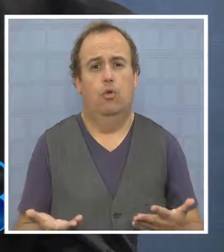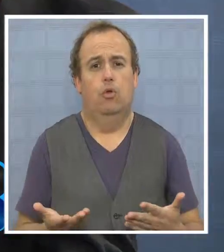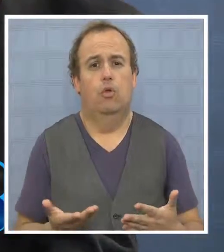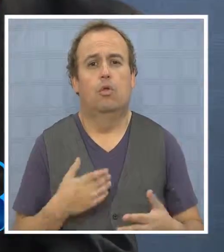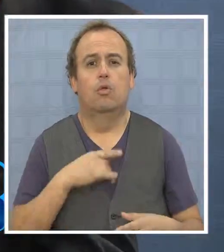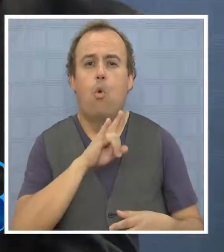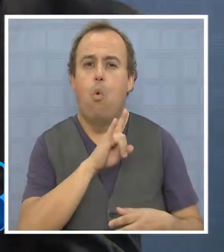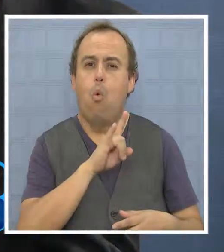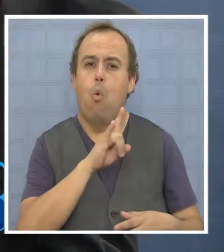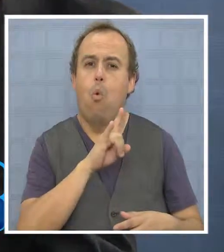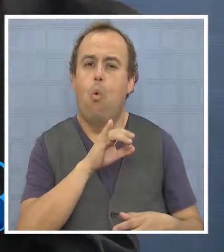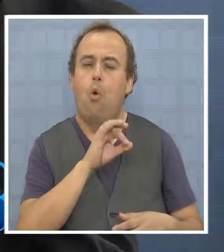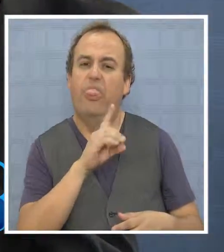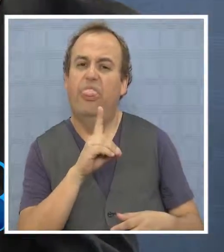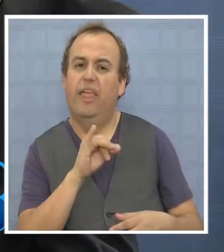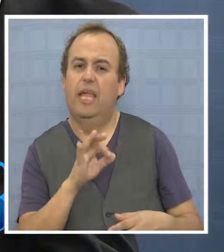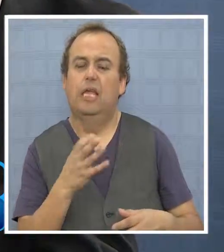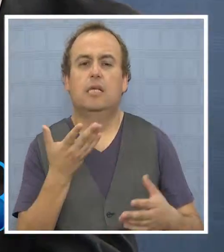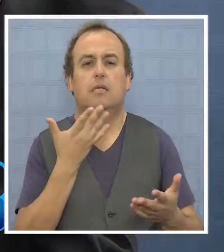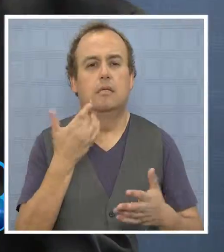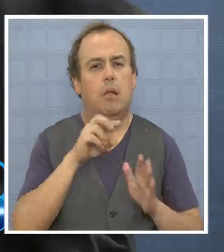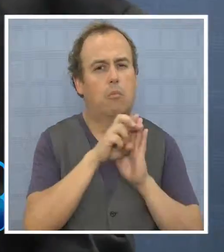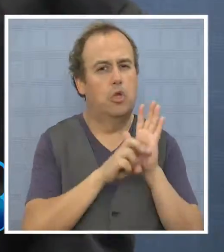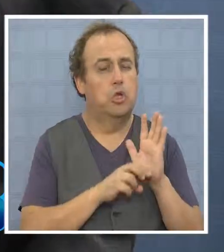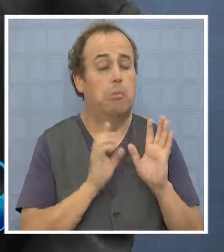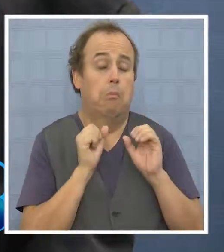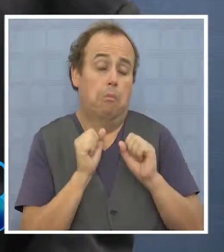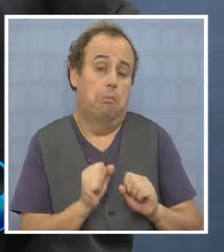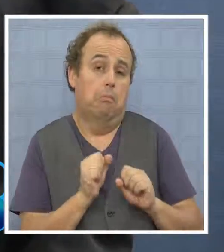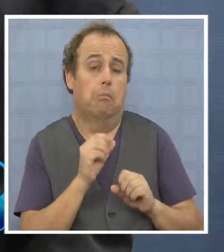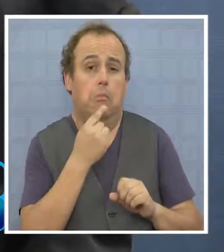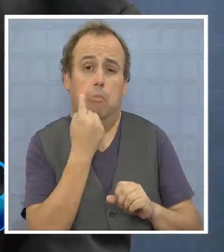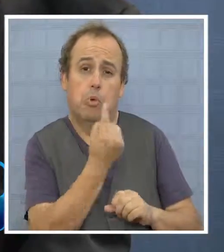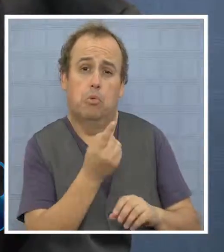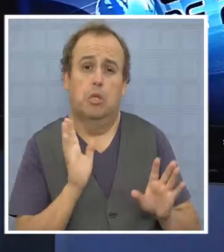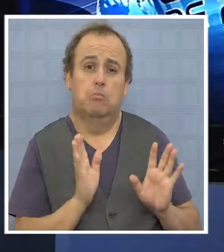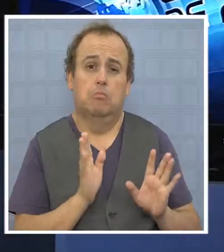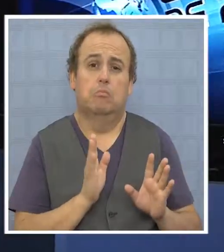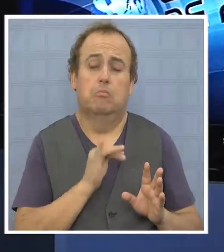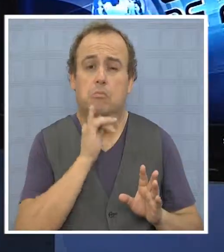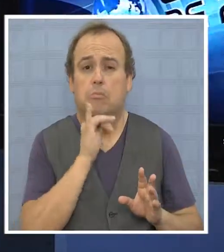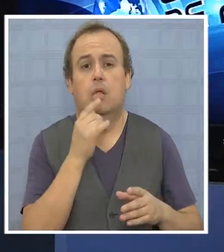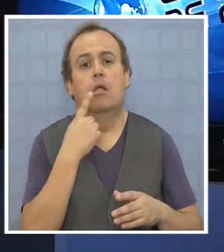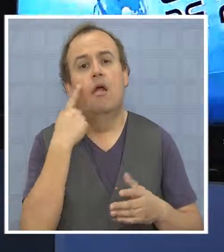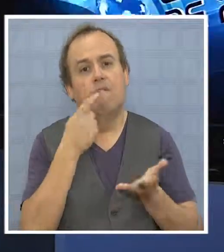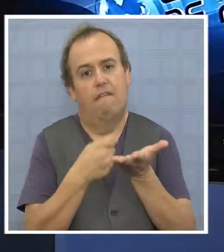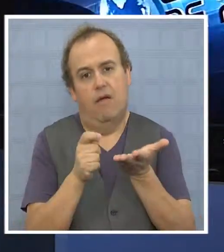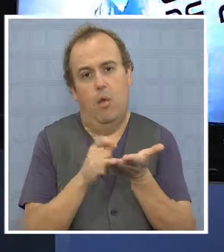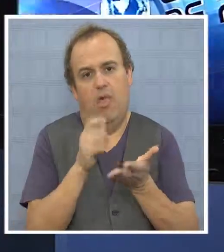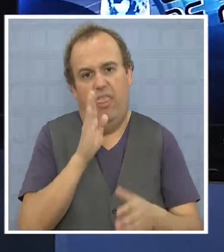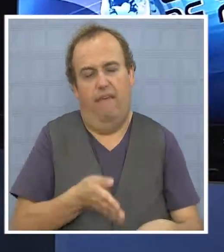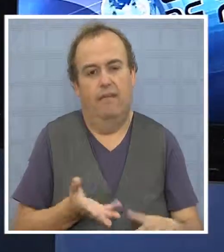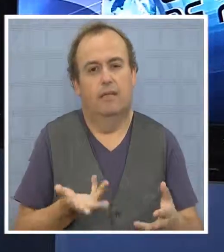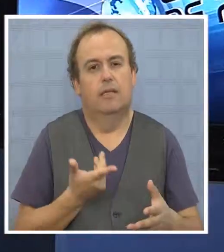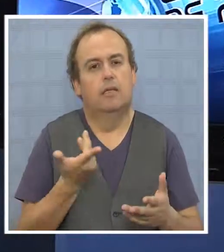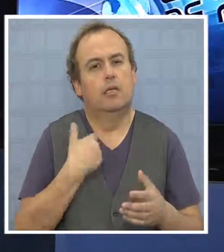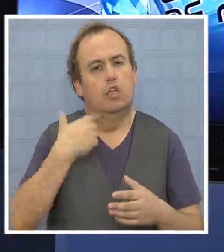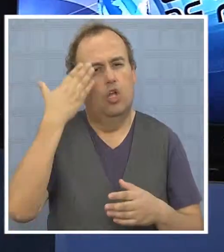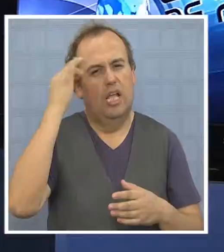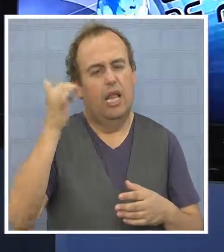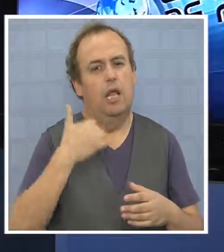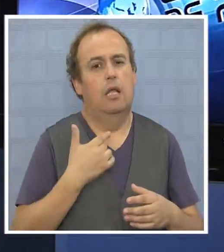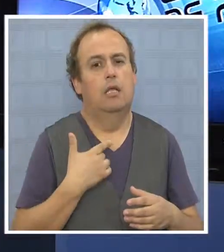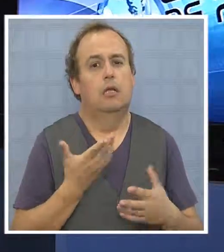que la UD, digamos, alguna manera ha privilegiado sus proyectos aquí en la región? Puede ser. Puede que también haya algo de eso y eso habrá que evaluarlo, fíjate.